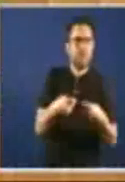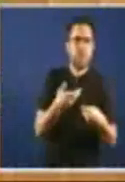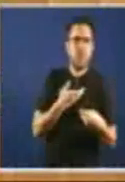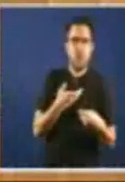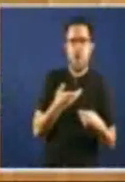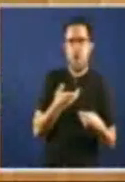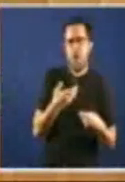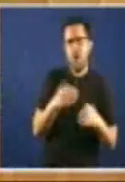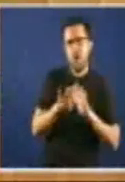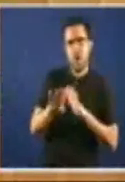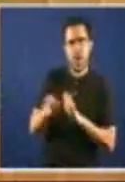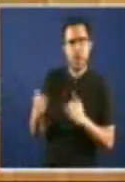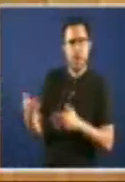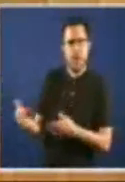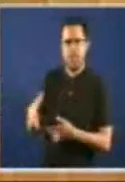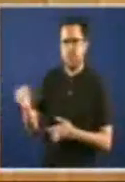Enmendas